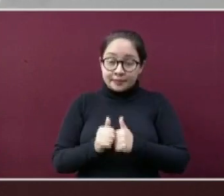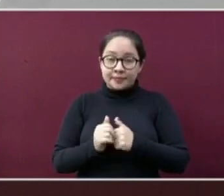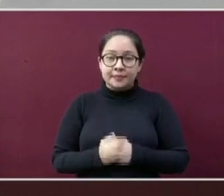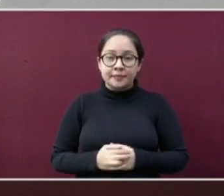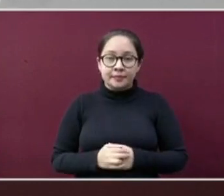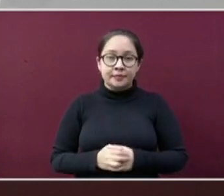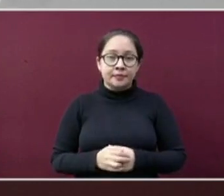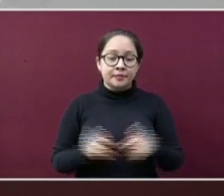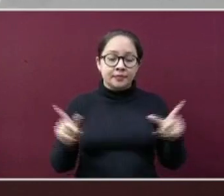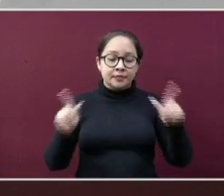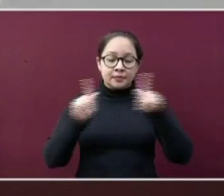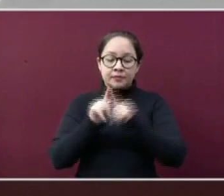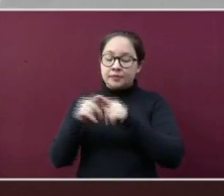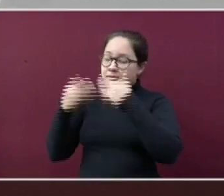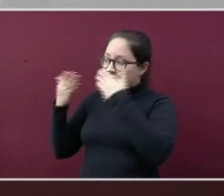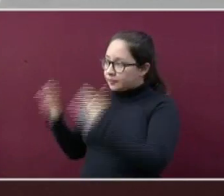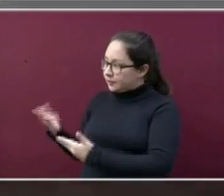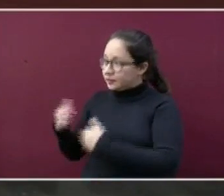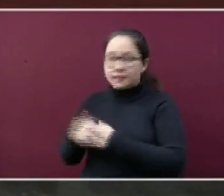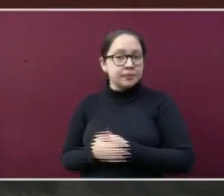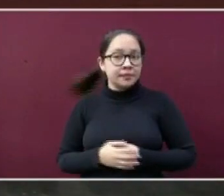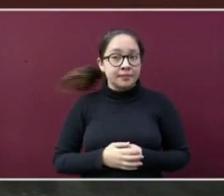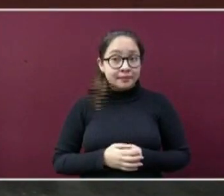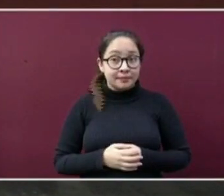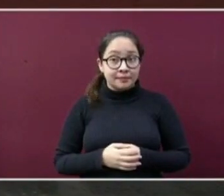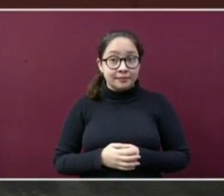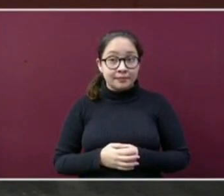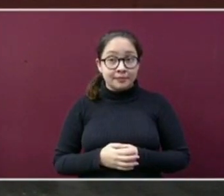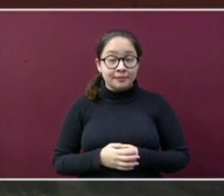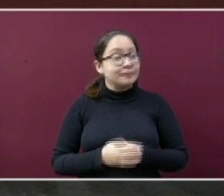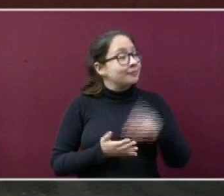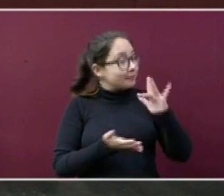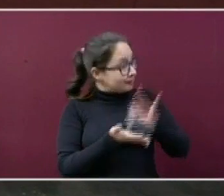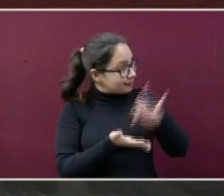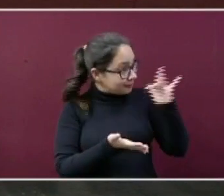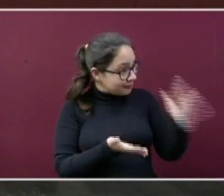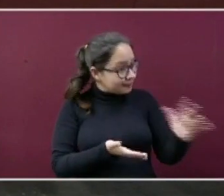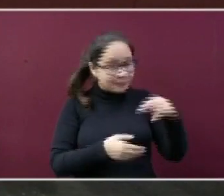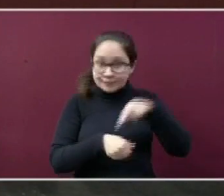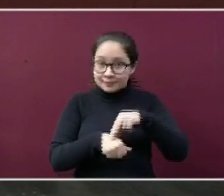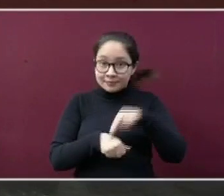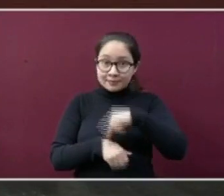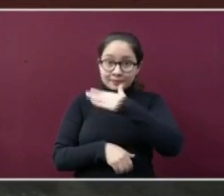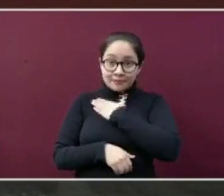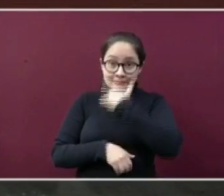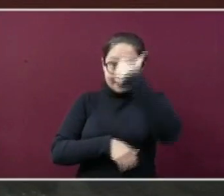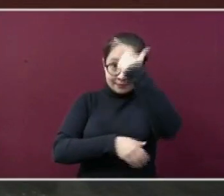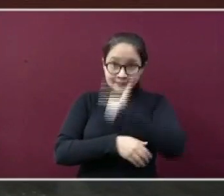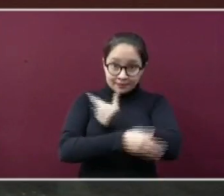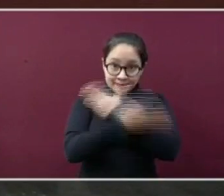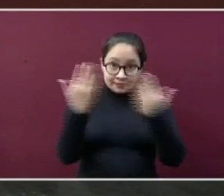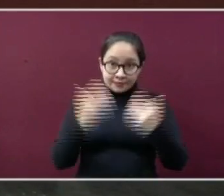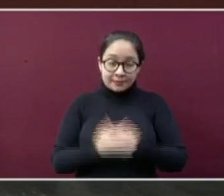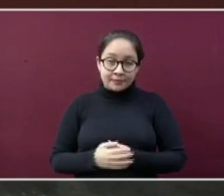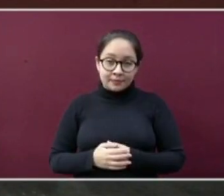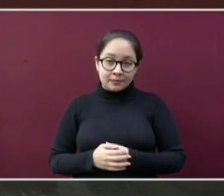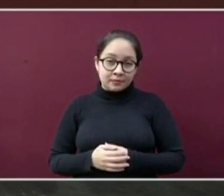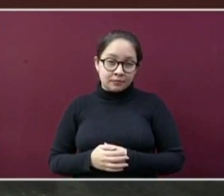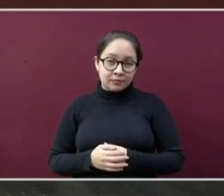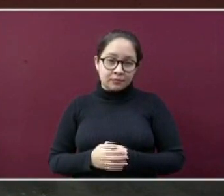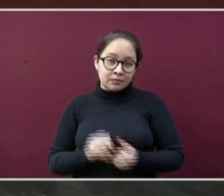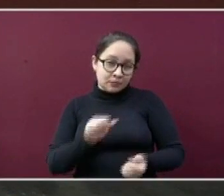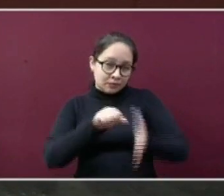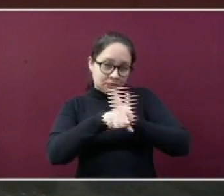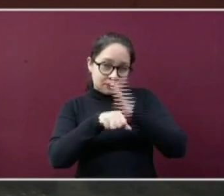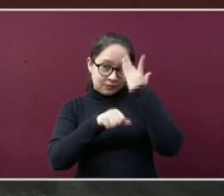Paso la voz a la doctora Díaz del Castillo. Muchas gracias, doctora. Buenas noches. Durante este periodo